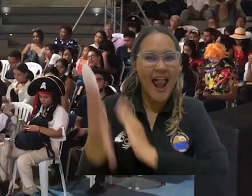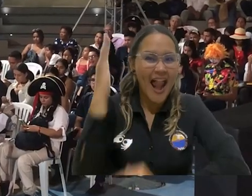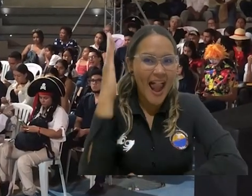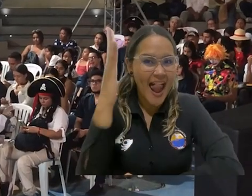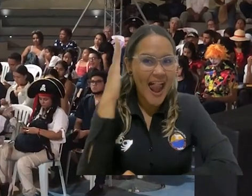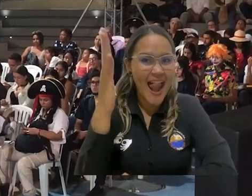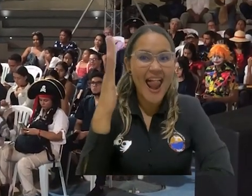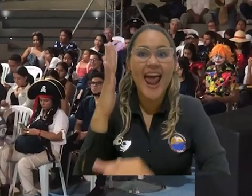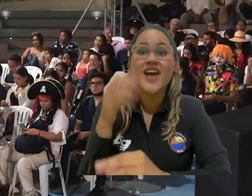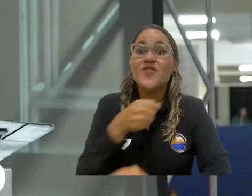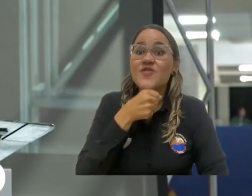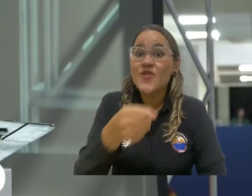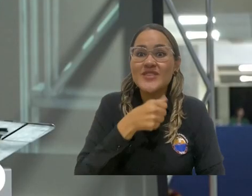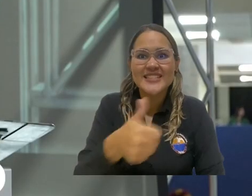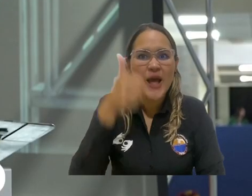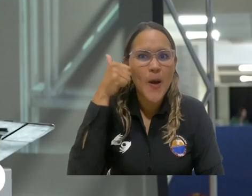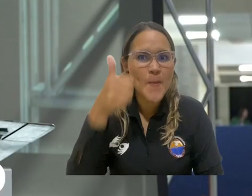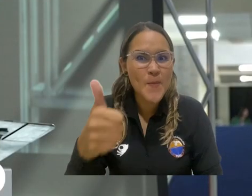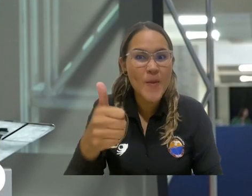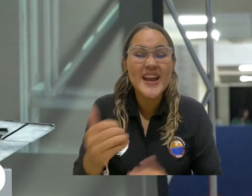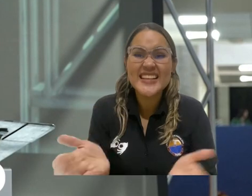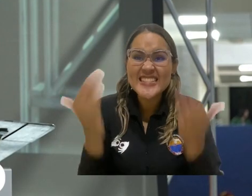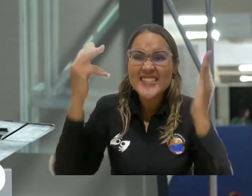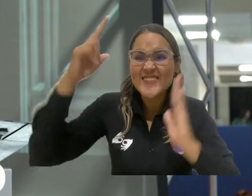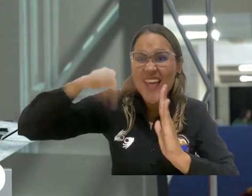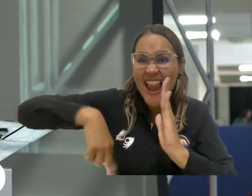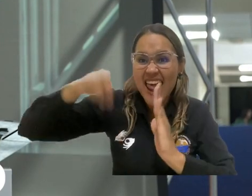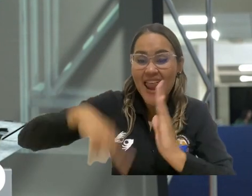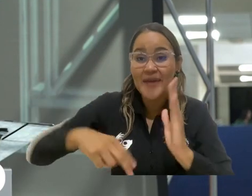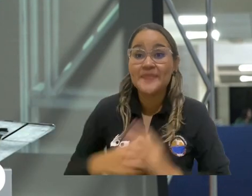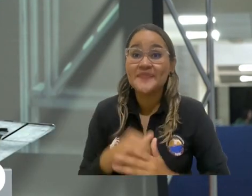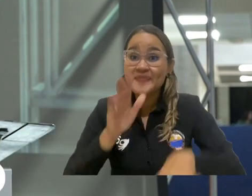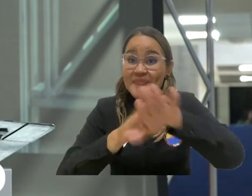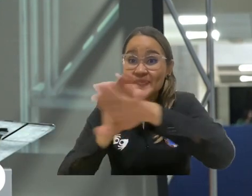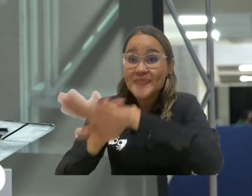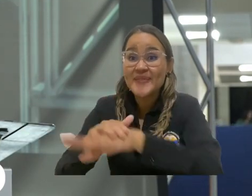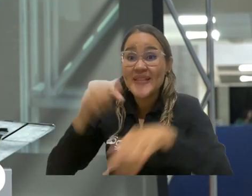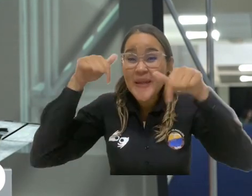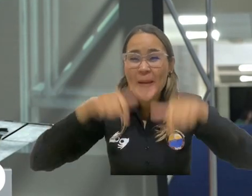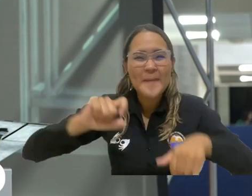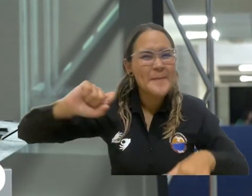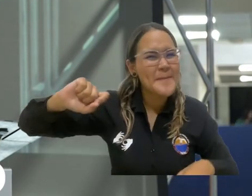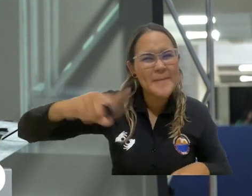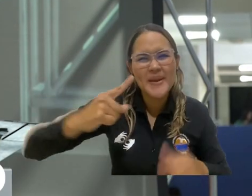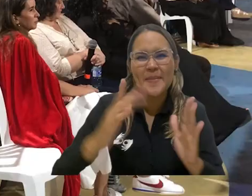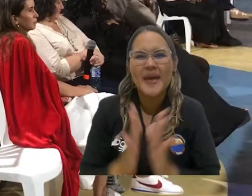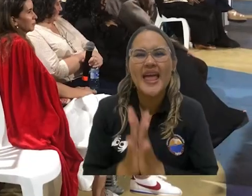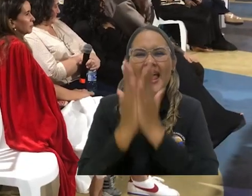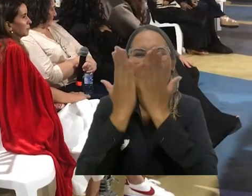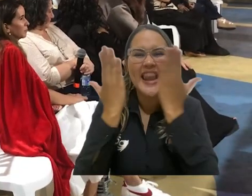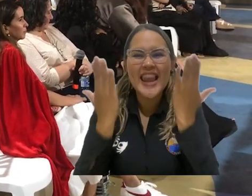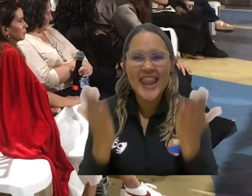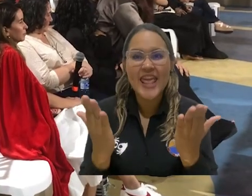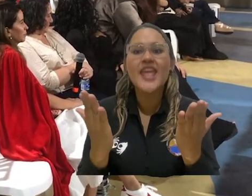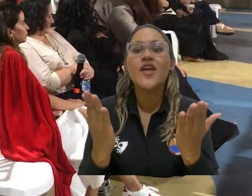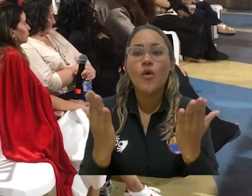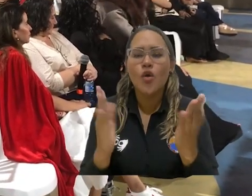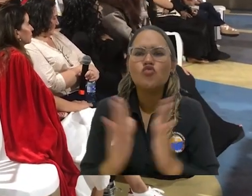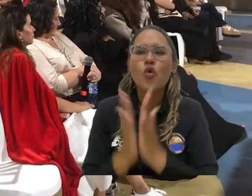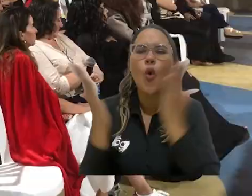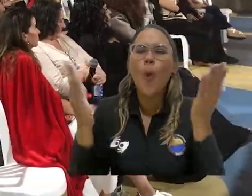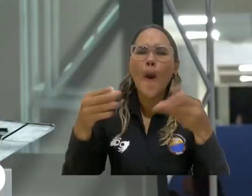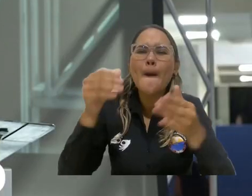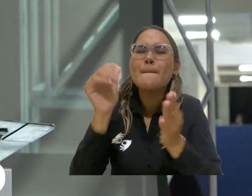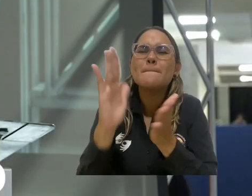lectura con la sostenibilidad. En esta Feria del Libro vamos a lanzar el primer libro que se imprime en Colombia en papel piedra. ¿Y qué es papel piedra?